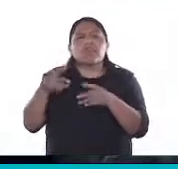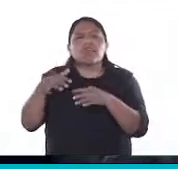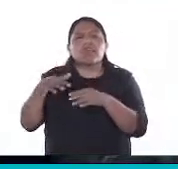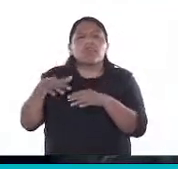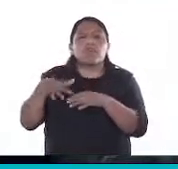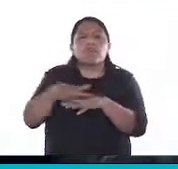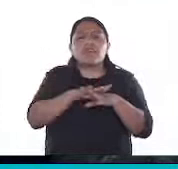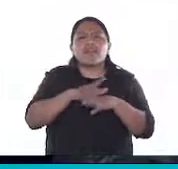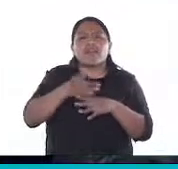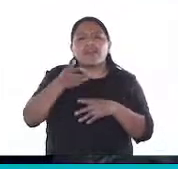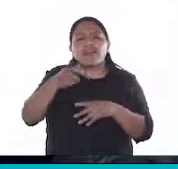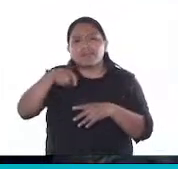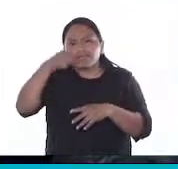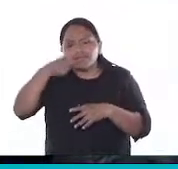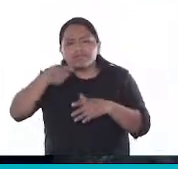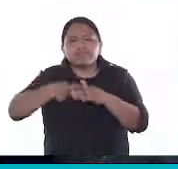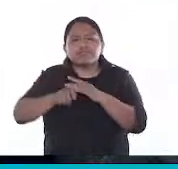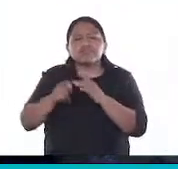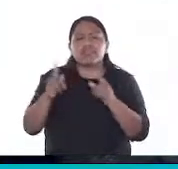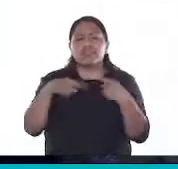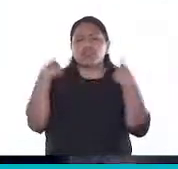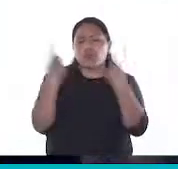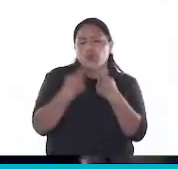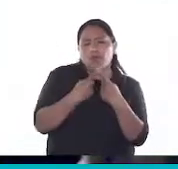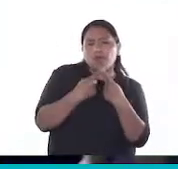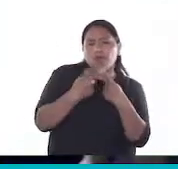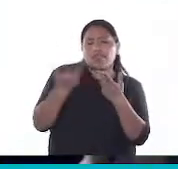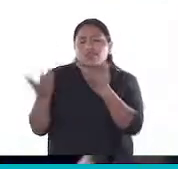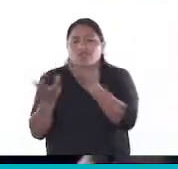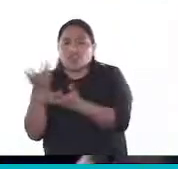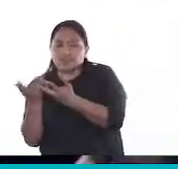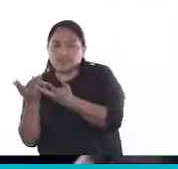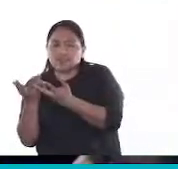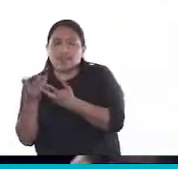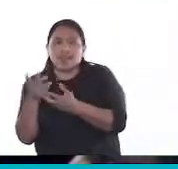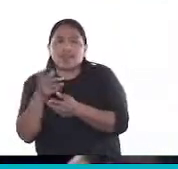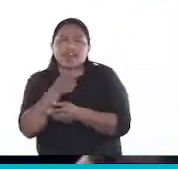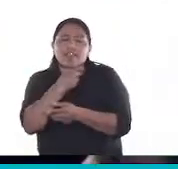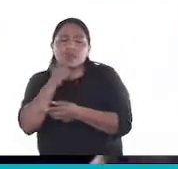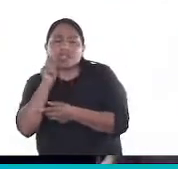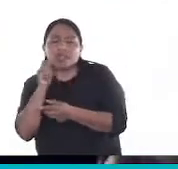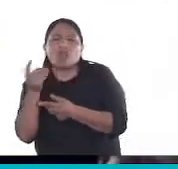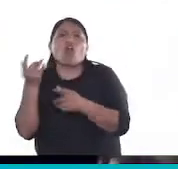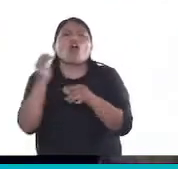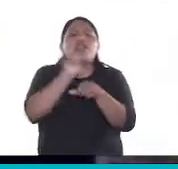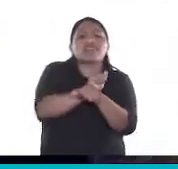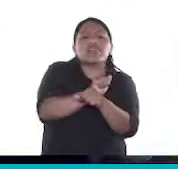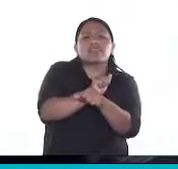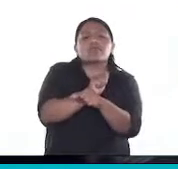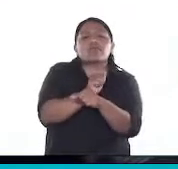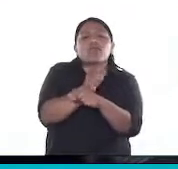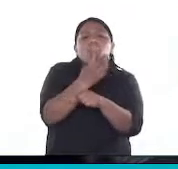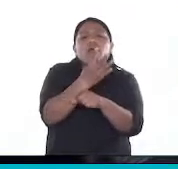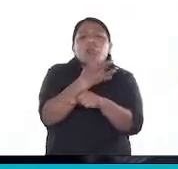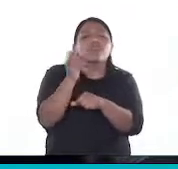narco desde su dormitorio, desde su cocina, desde su living, o desde una celda con 4G?